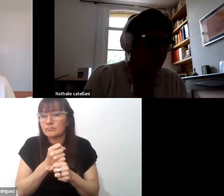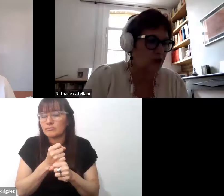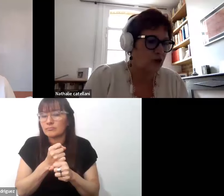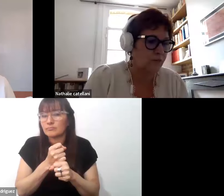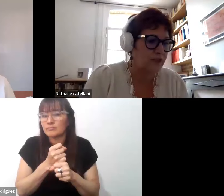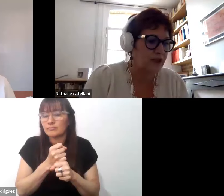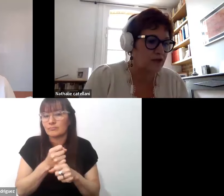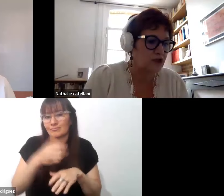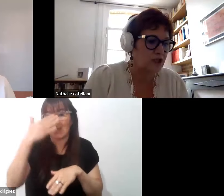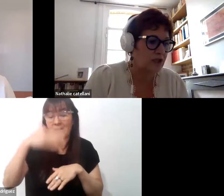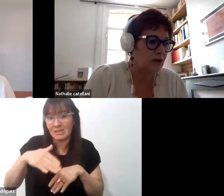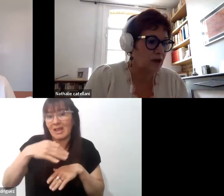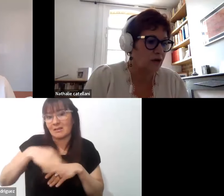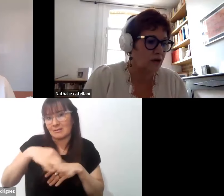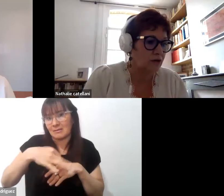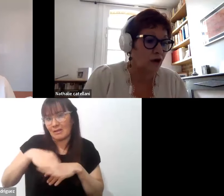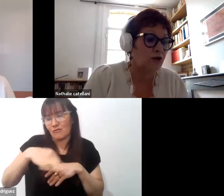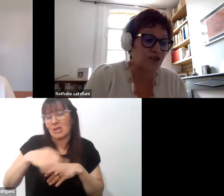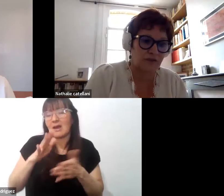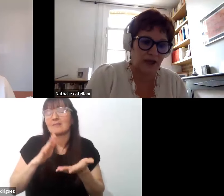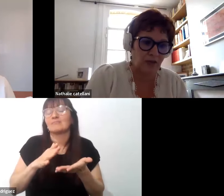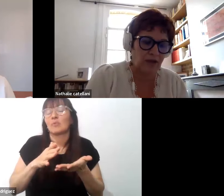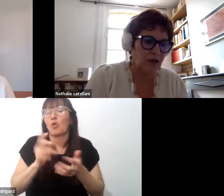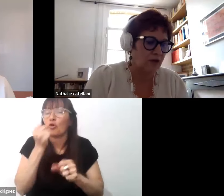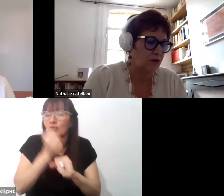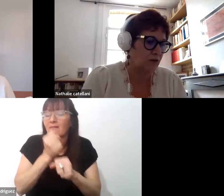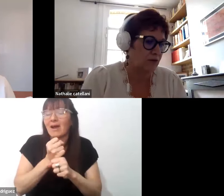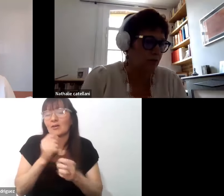de recursos pedagógicos